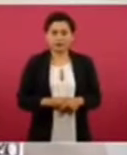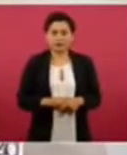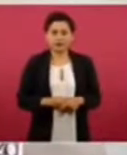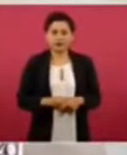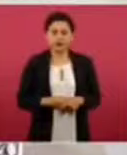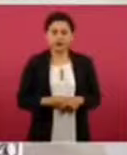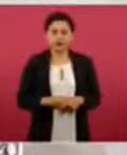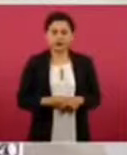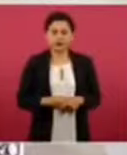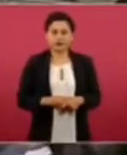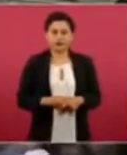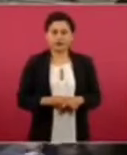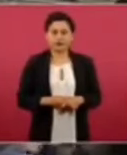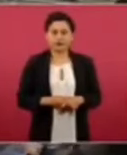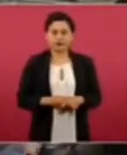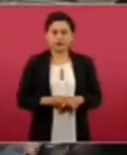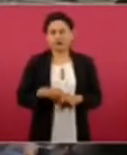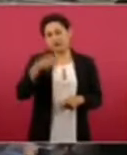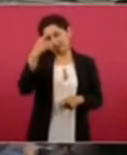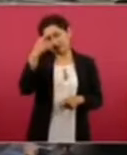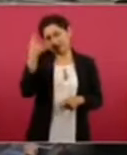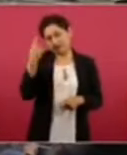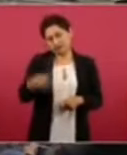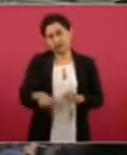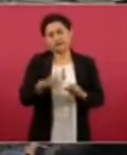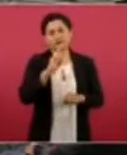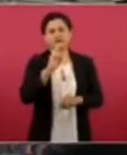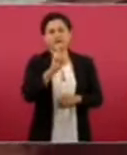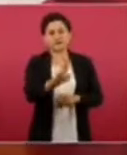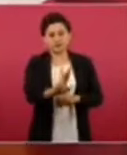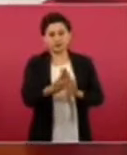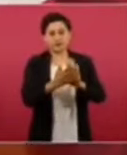Pero nada más para que le contesto a la señora, con todo respeto.